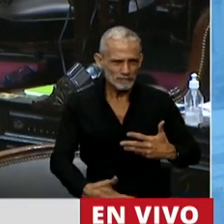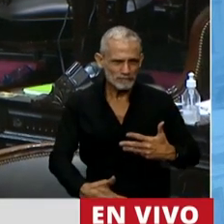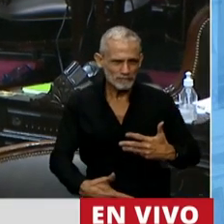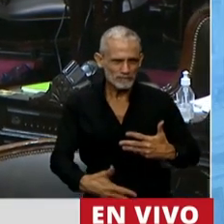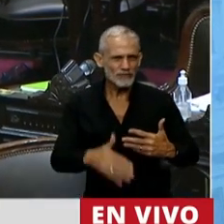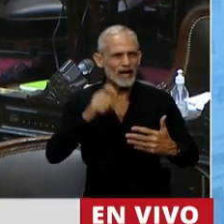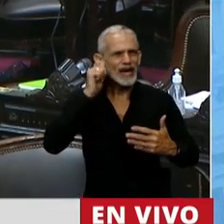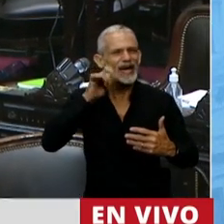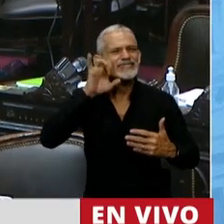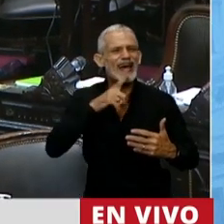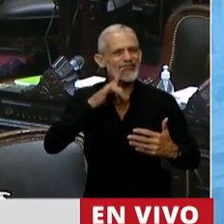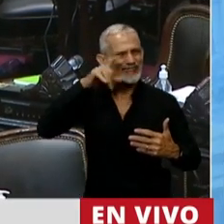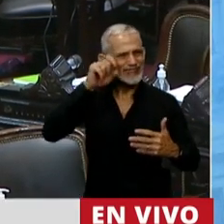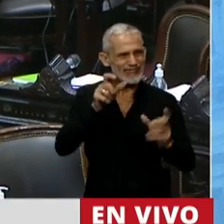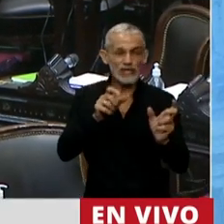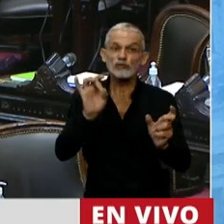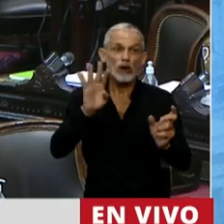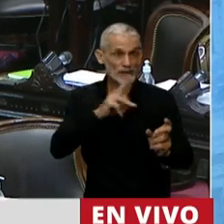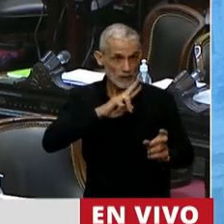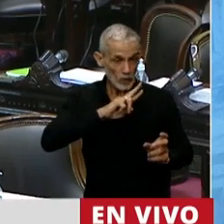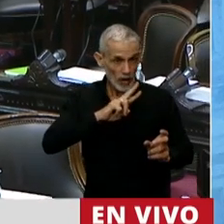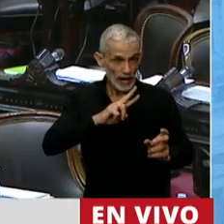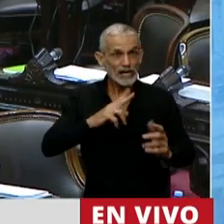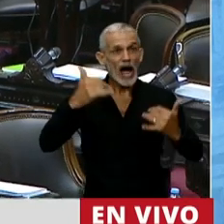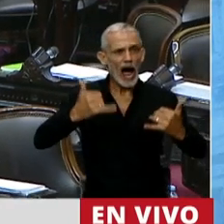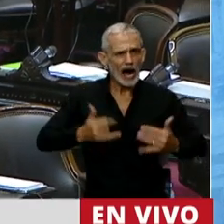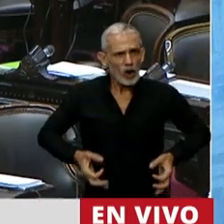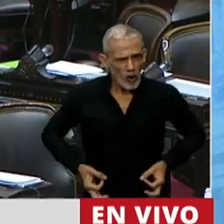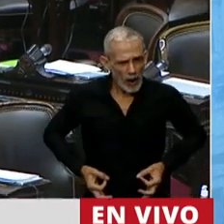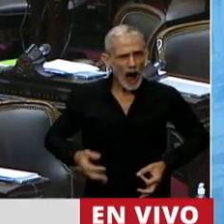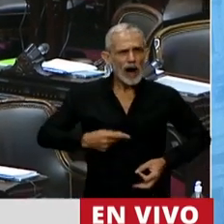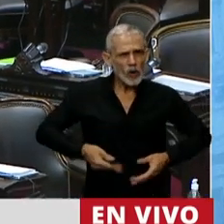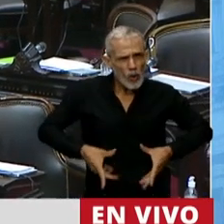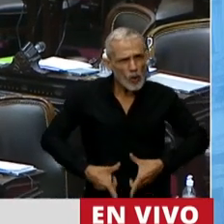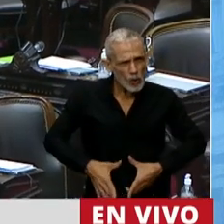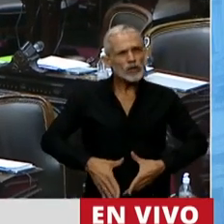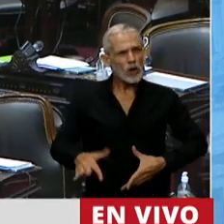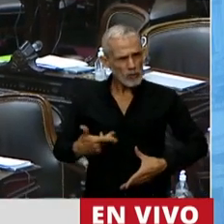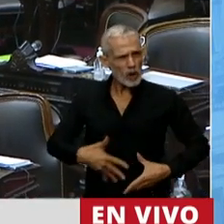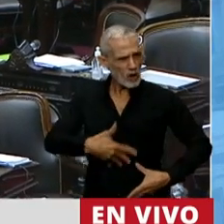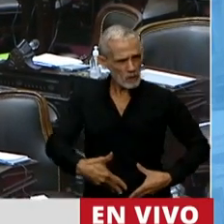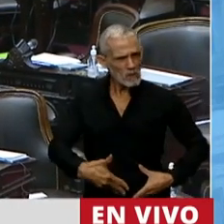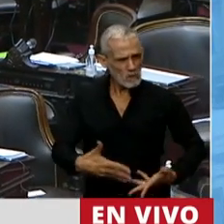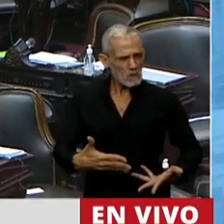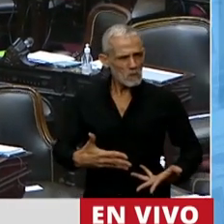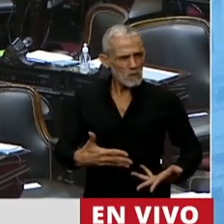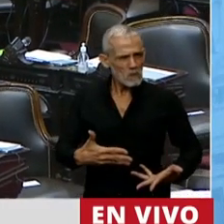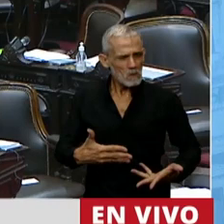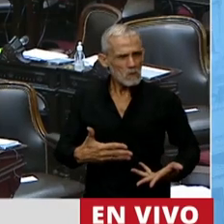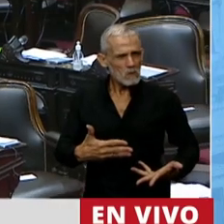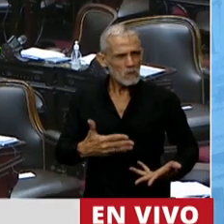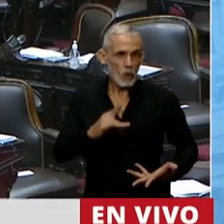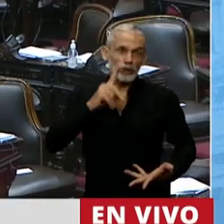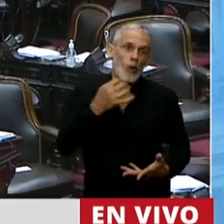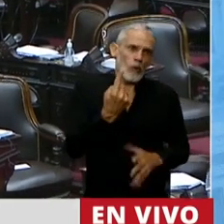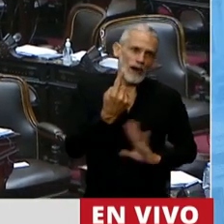momento, no solo las mujeres que tenemos ovarios y úteros, y útero, perdón,